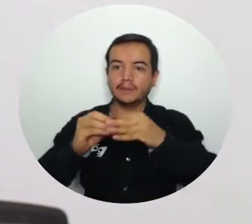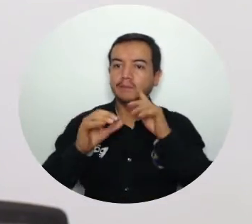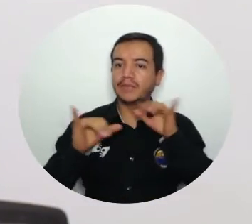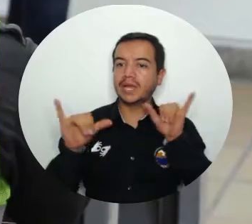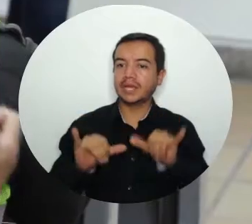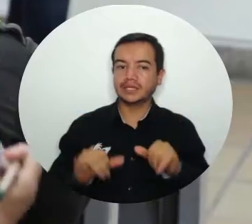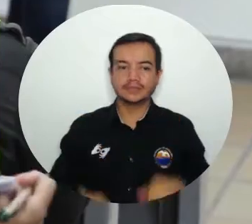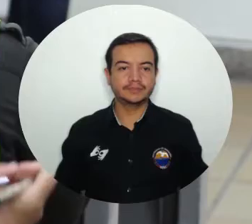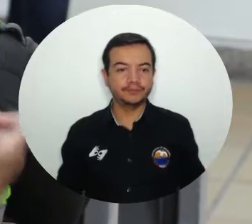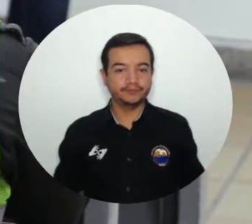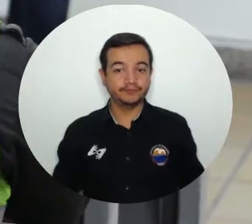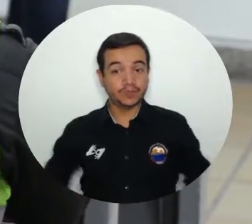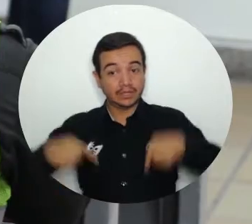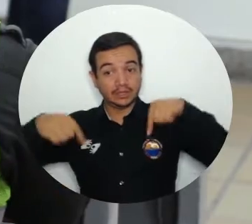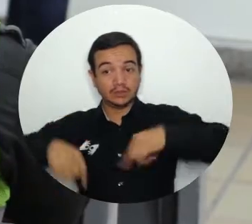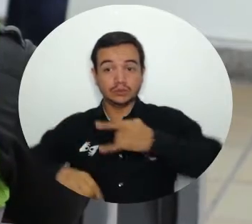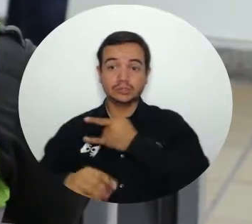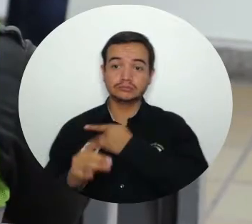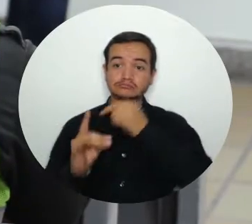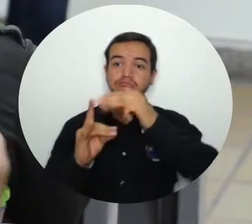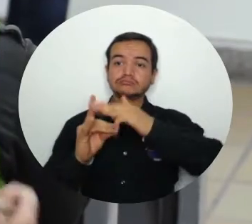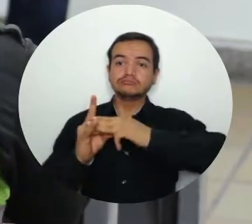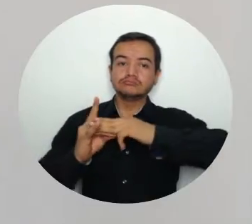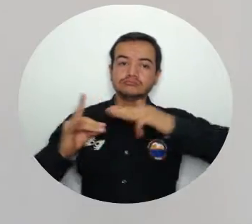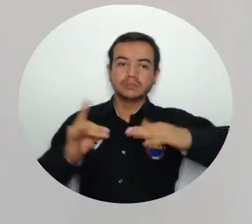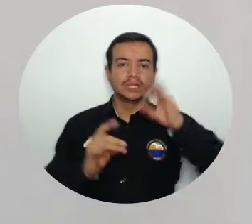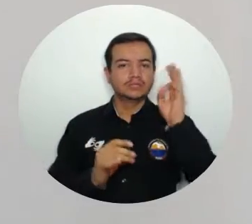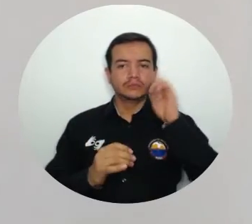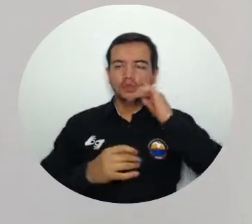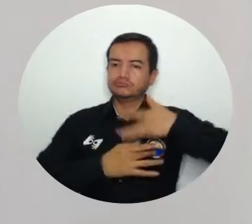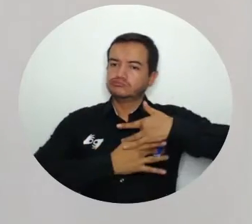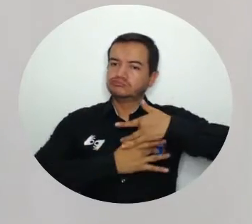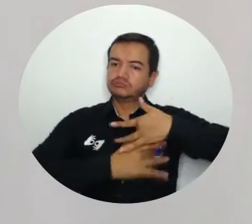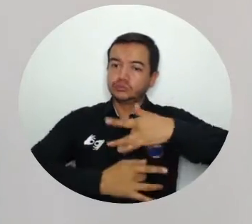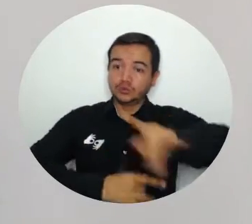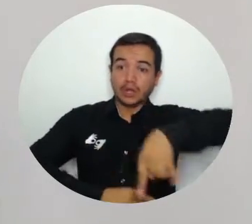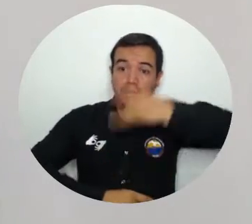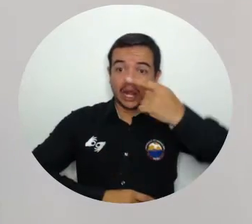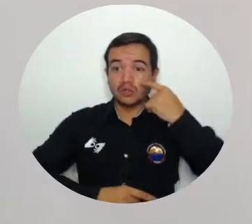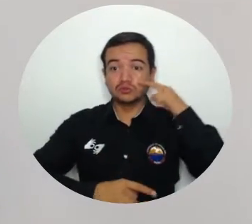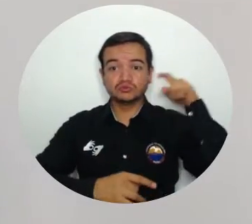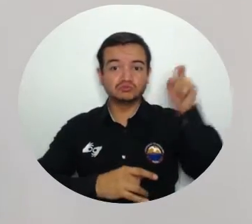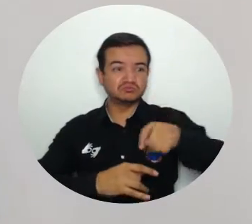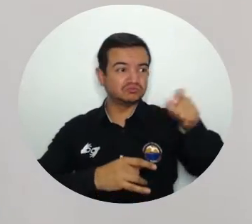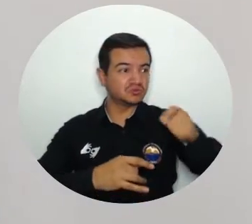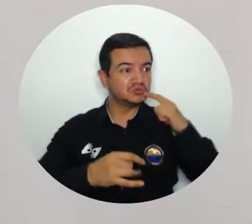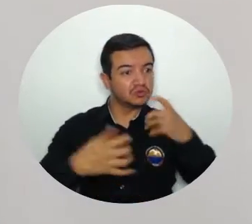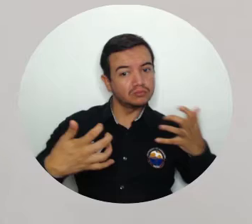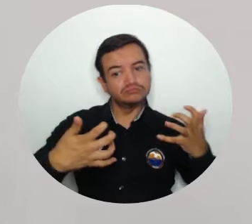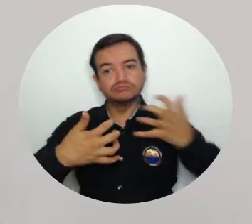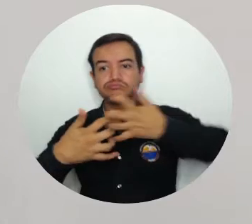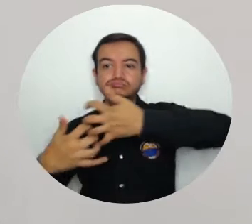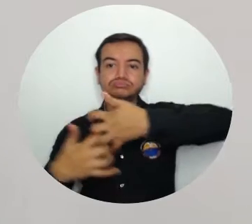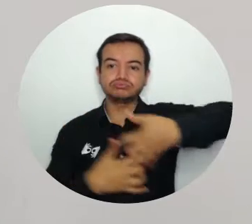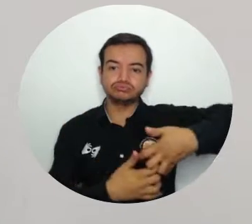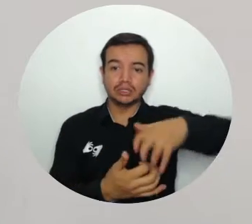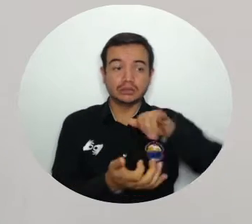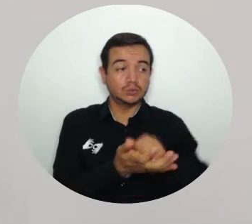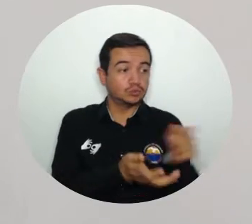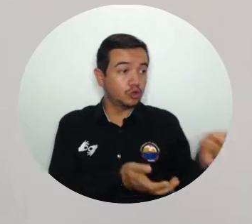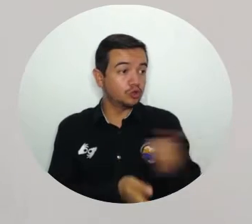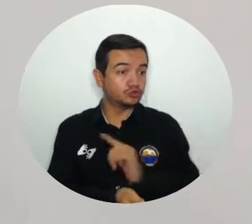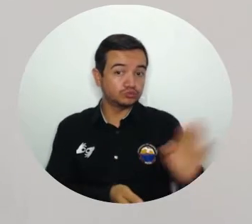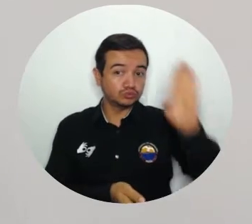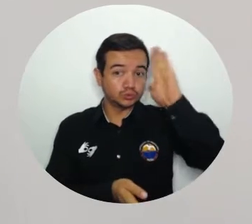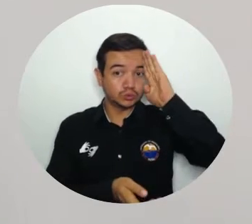en forma permanente. Por parte de la Universidad de Magdalena se ha manifestado toda la disposición para articular con el trabajo, junto con la